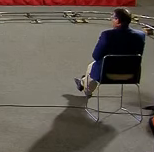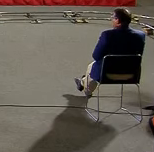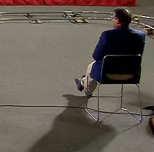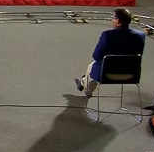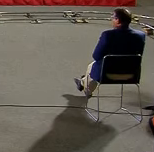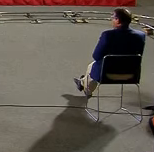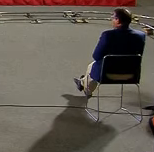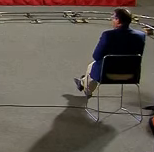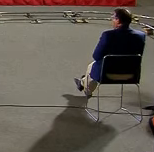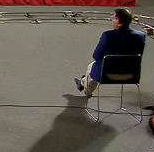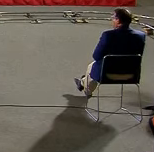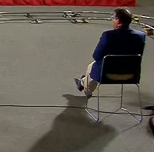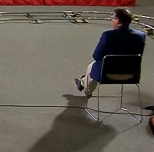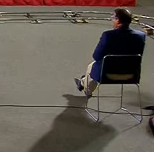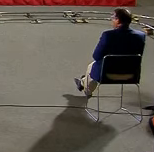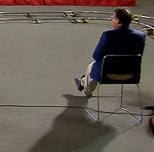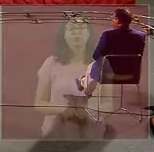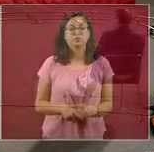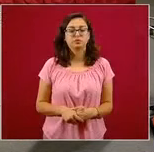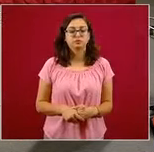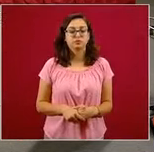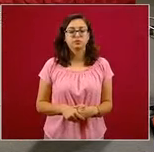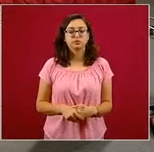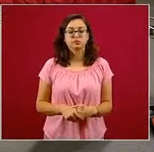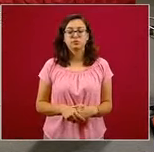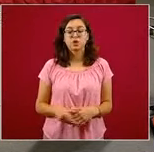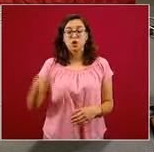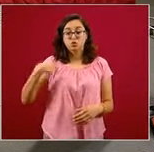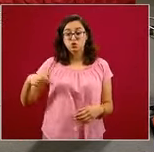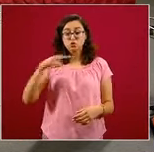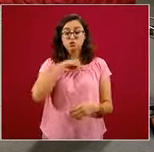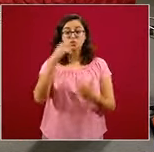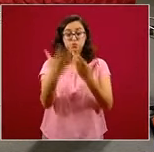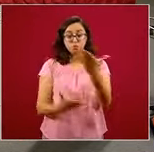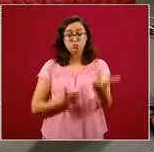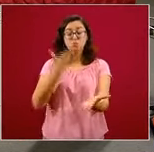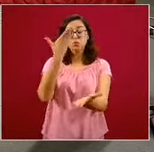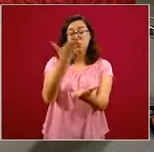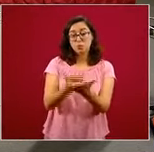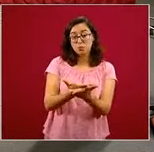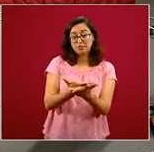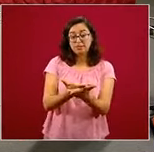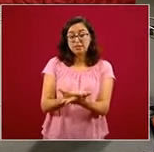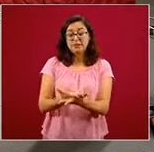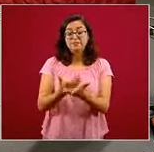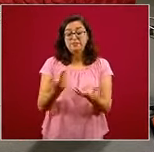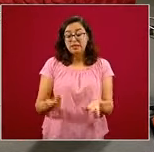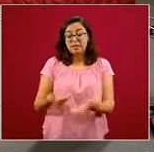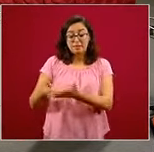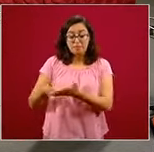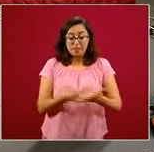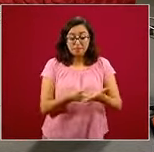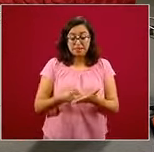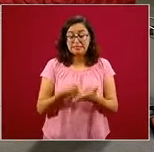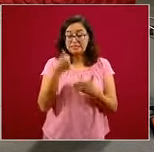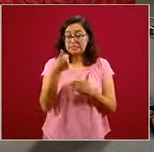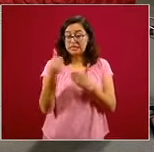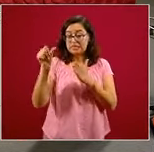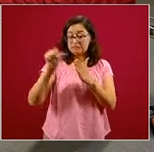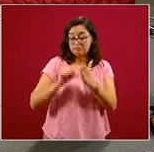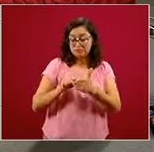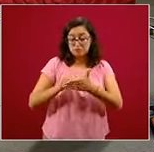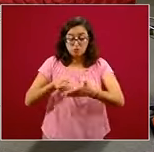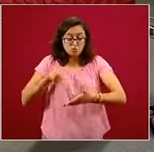vida y complementaria hasta los dos años. Estamos proponiendo una alimentación a partir de los seis meses saludable,